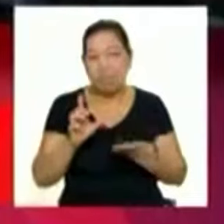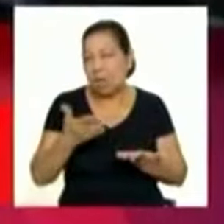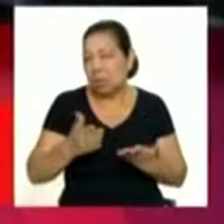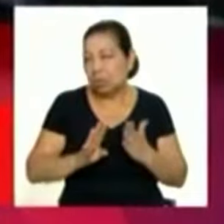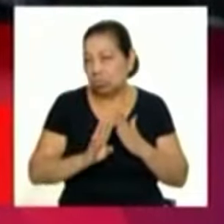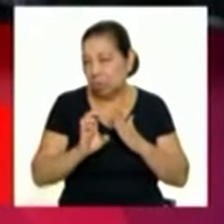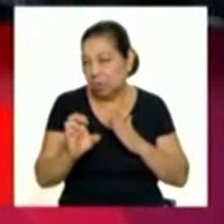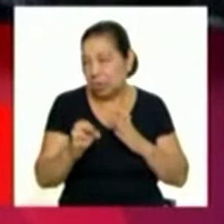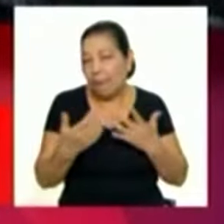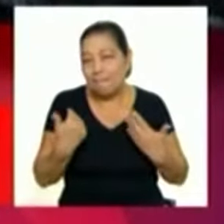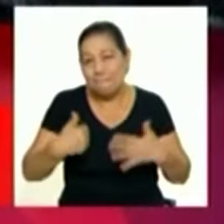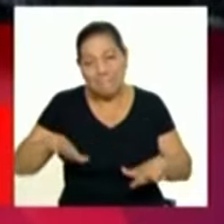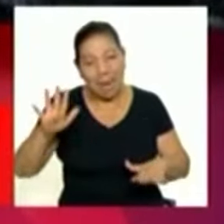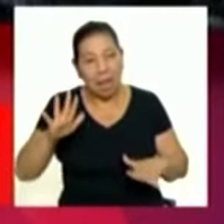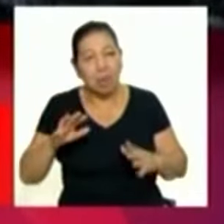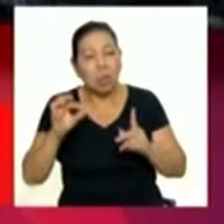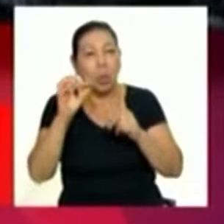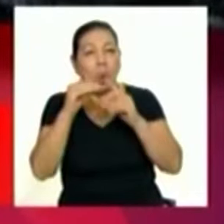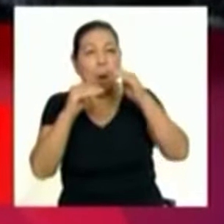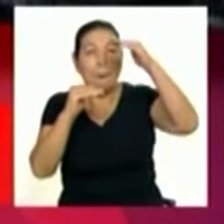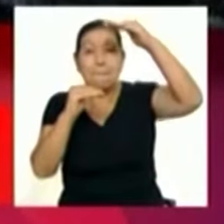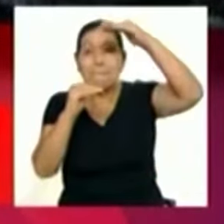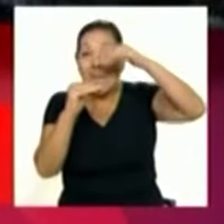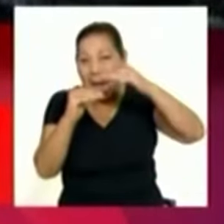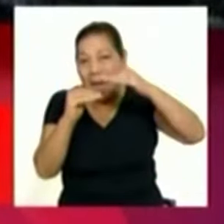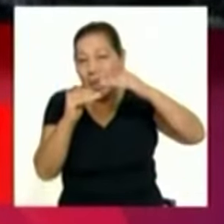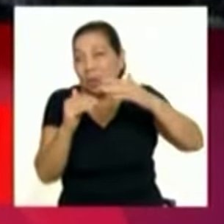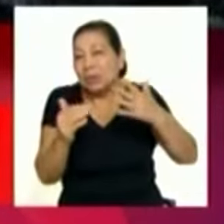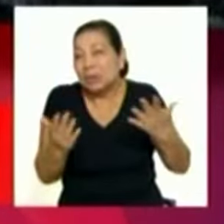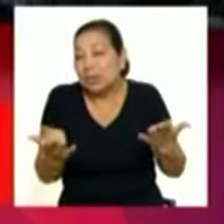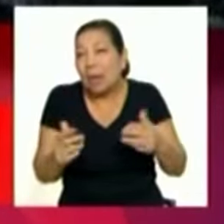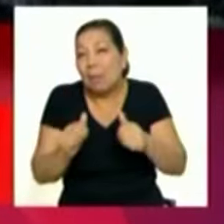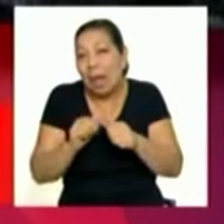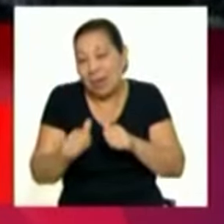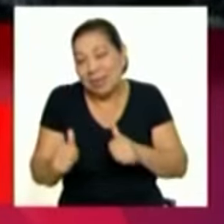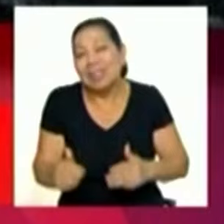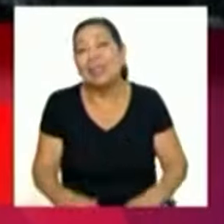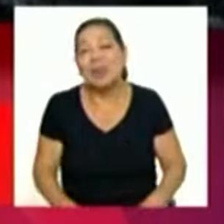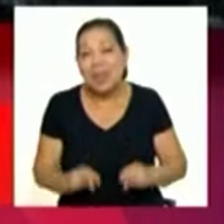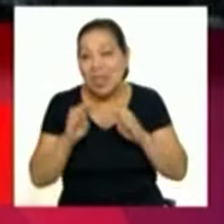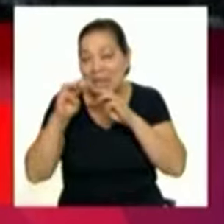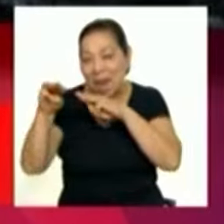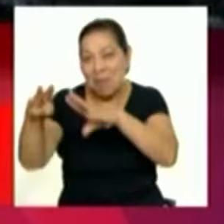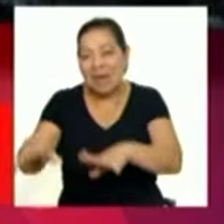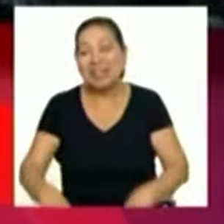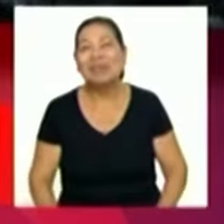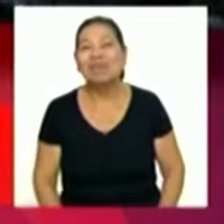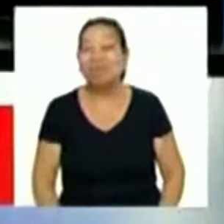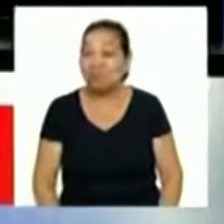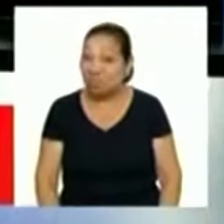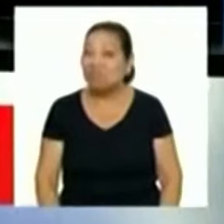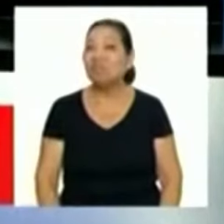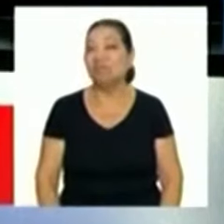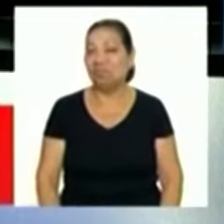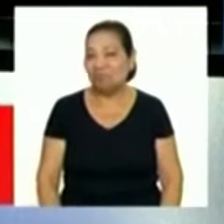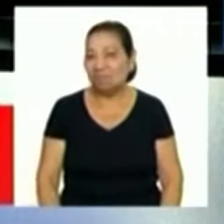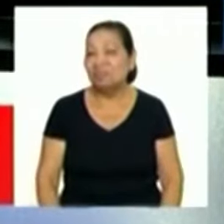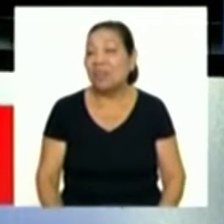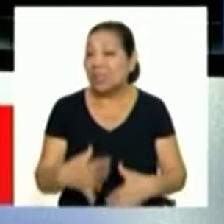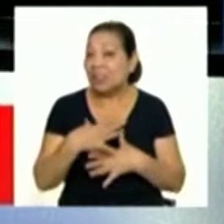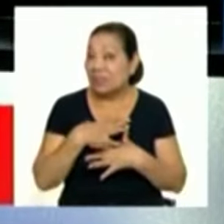Esa zona suele ser la que presenta las temperaturas más bajas, por lo mismo que está más lejos del mar. Ah, muy bien, interesante. En todo caso,